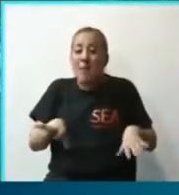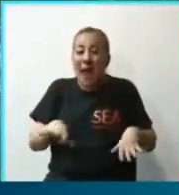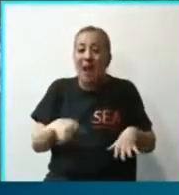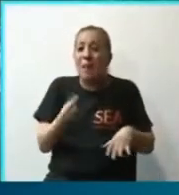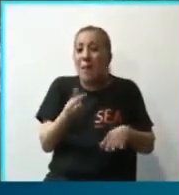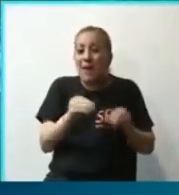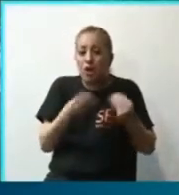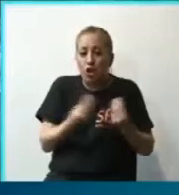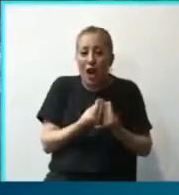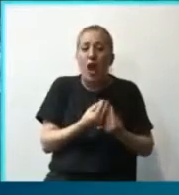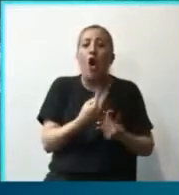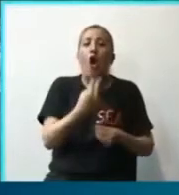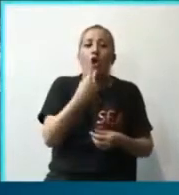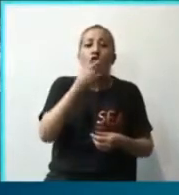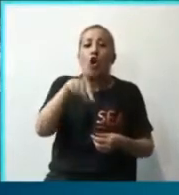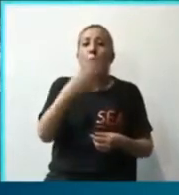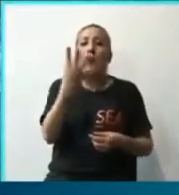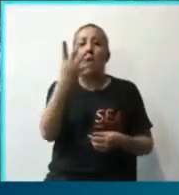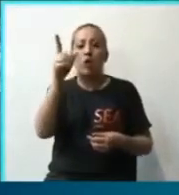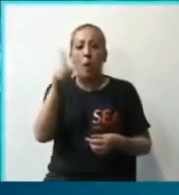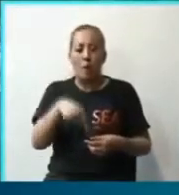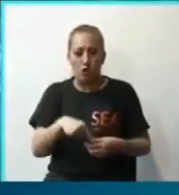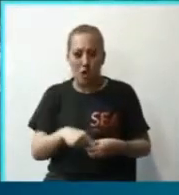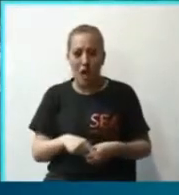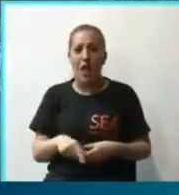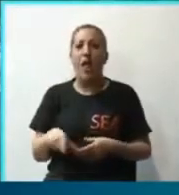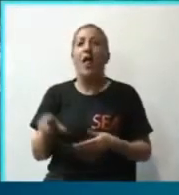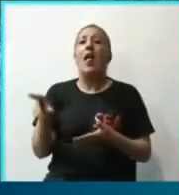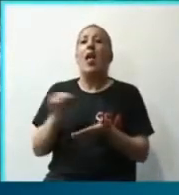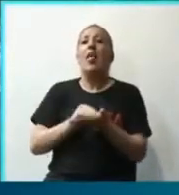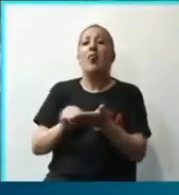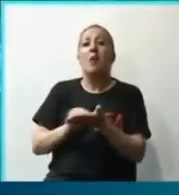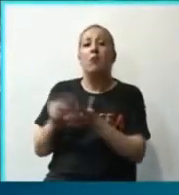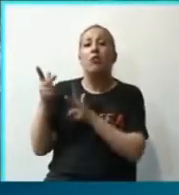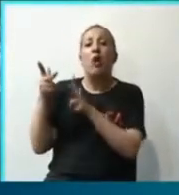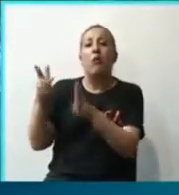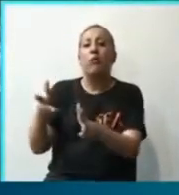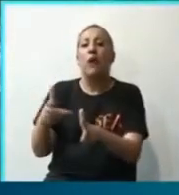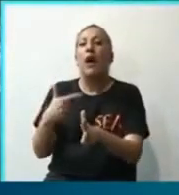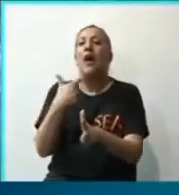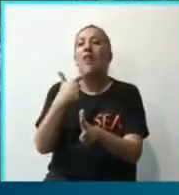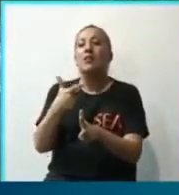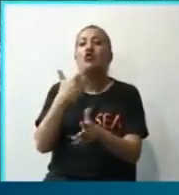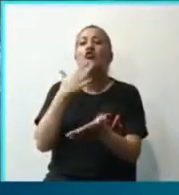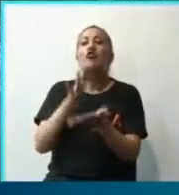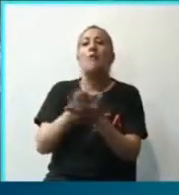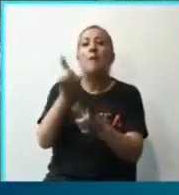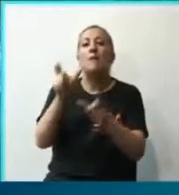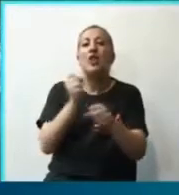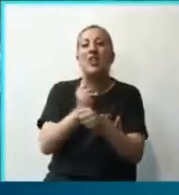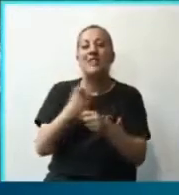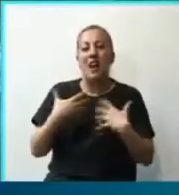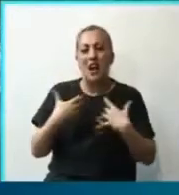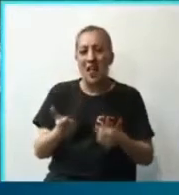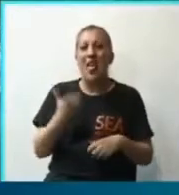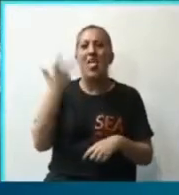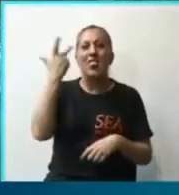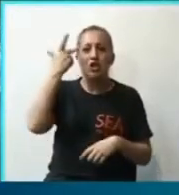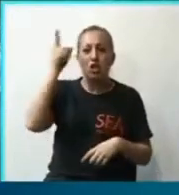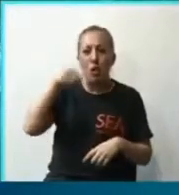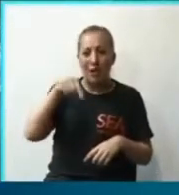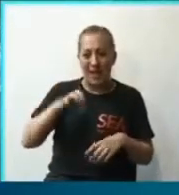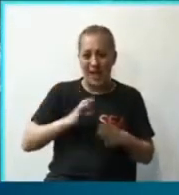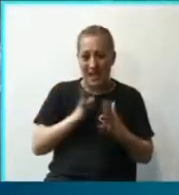,4%. La diputada informante dijo, los trabajadores de la salud, 18% lo que va del año,